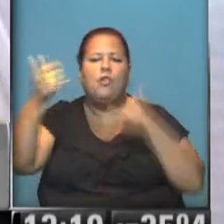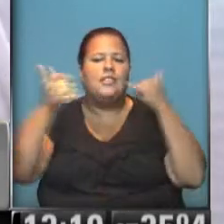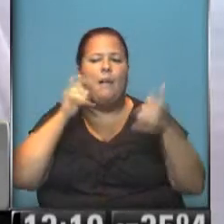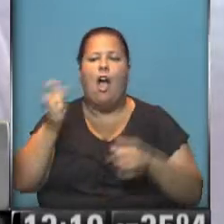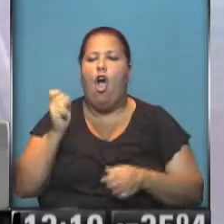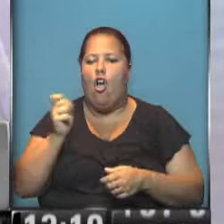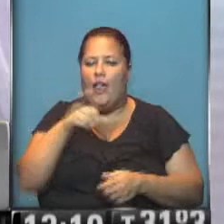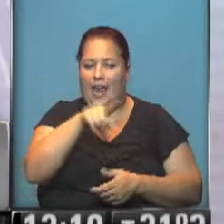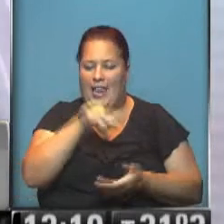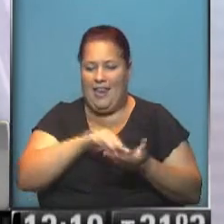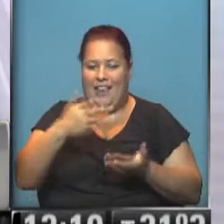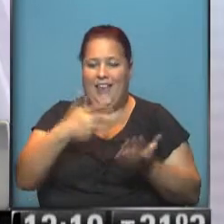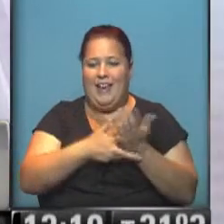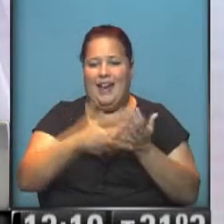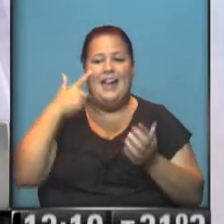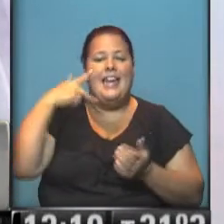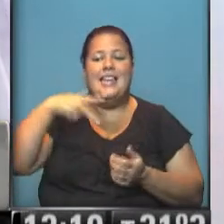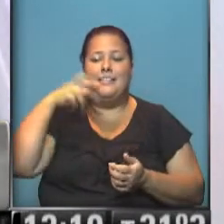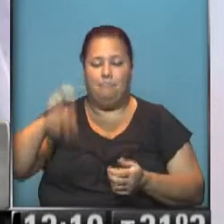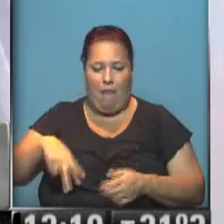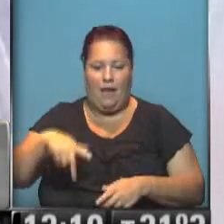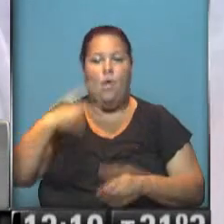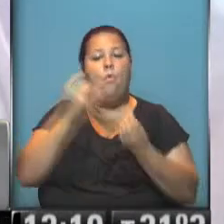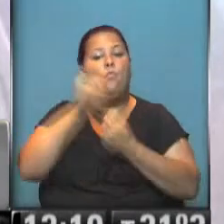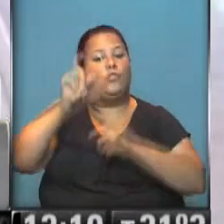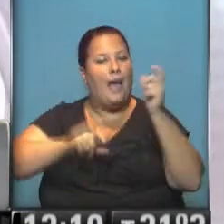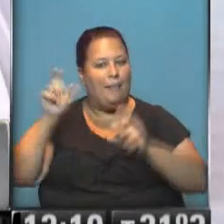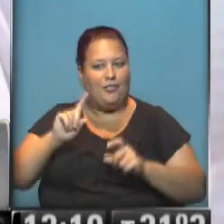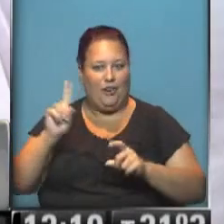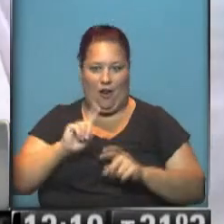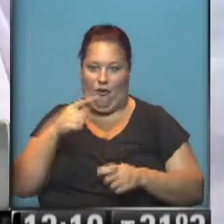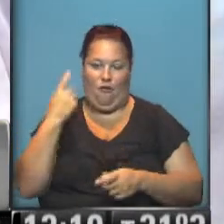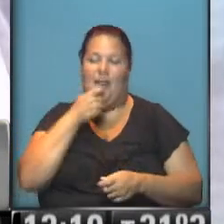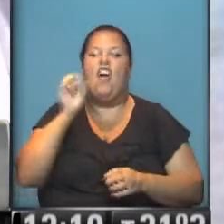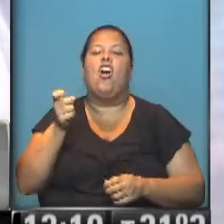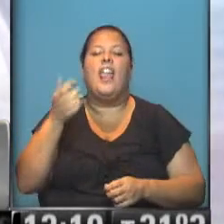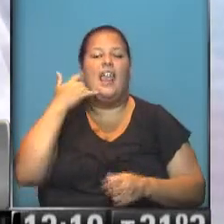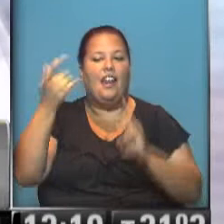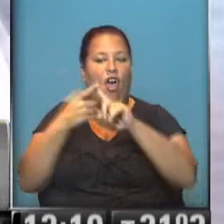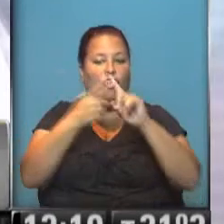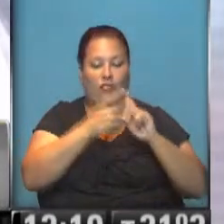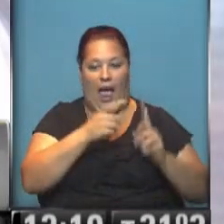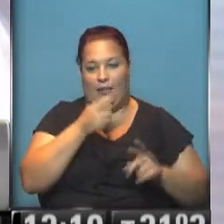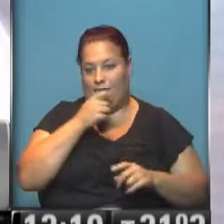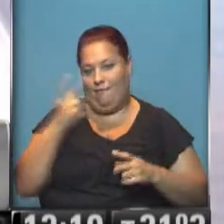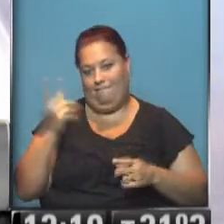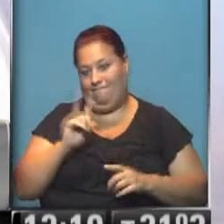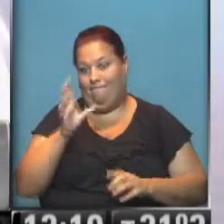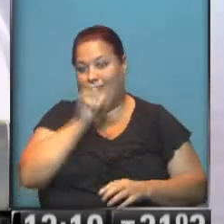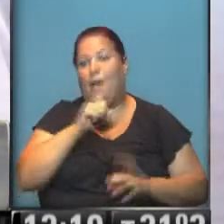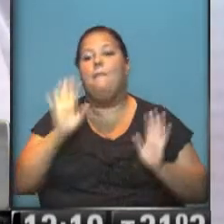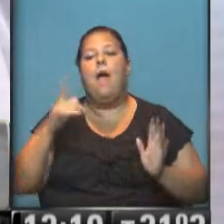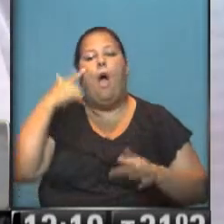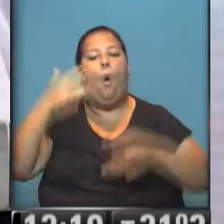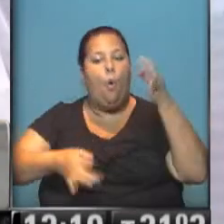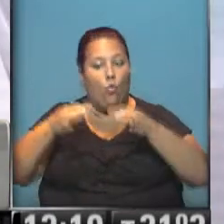del doctor Nisman. Evidentemente, a mucha gente no le conviene que se sepa con quién estaba hablando el doctor Nisman. Esperemos que la